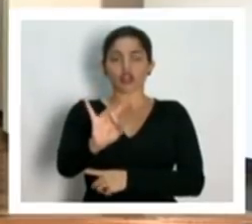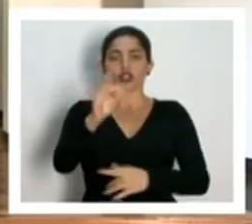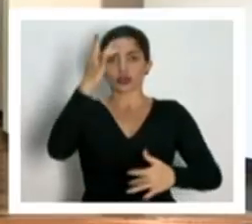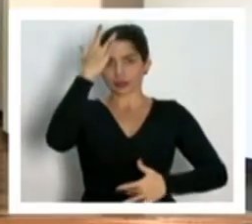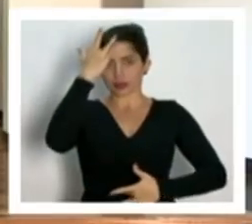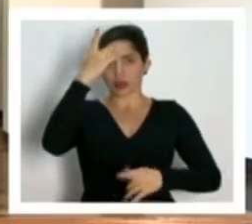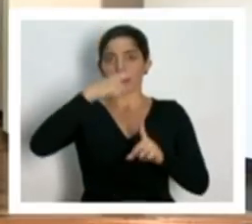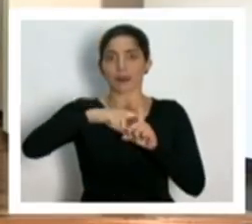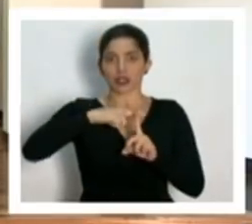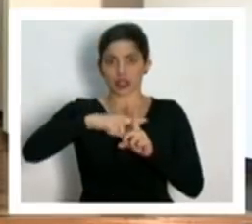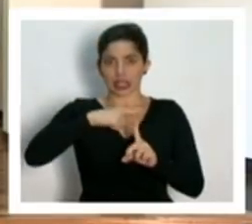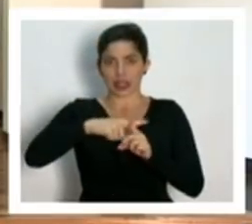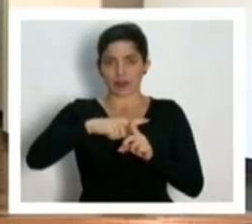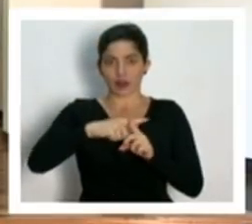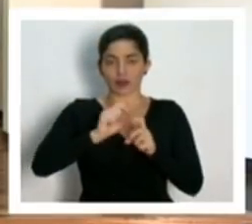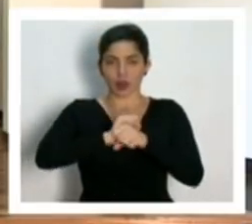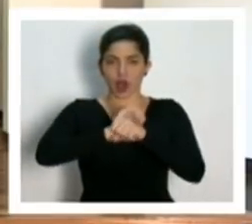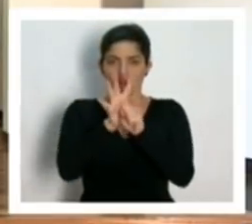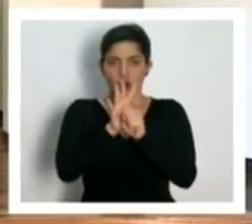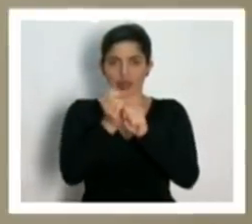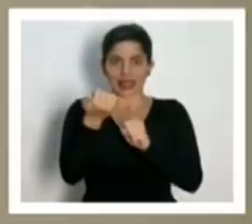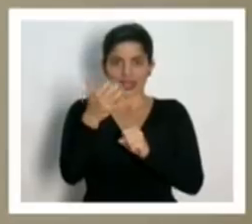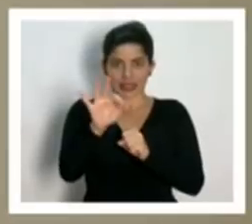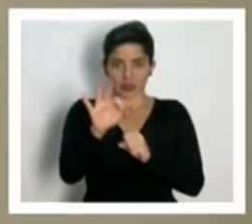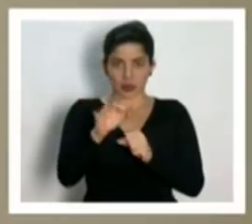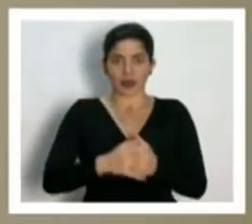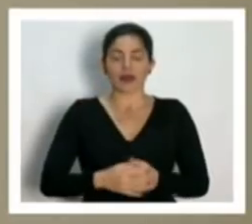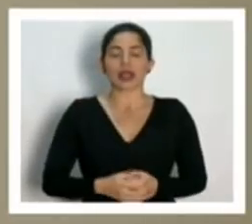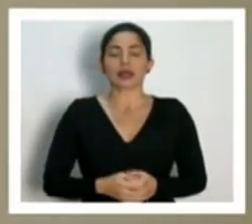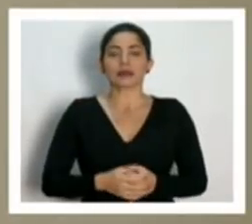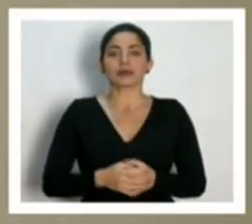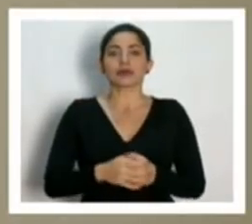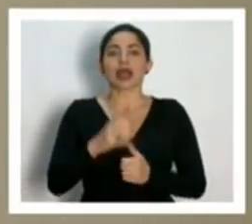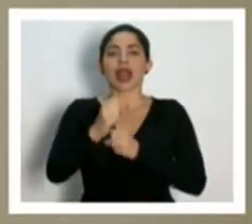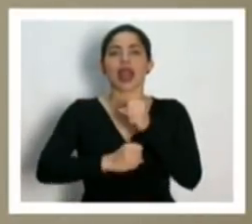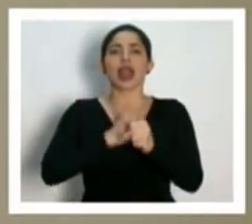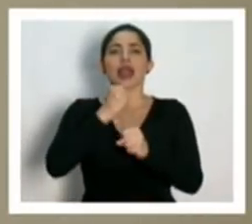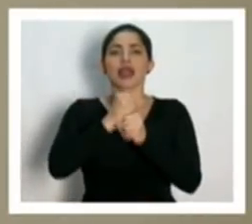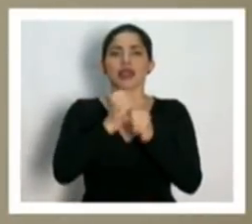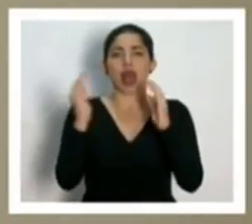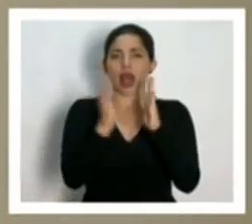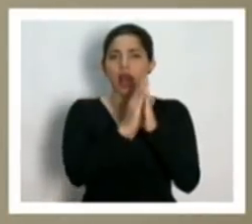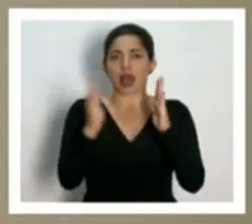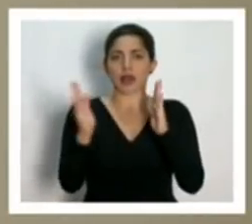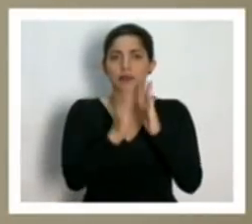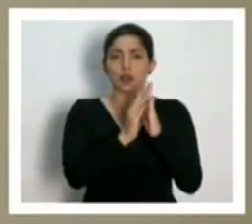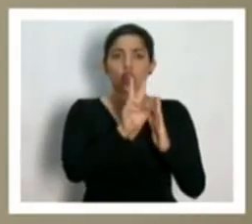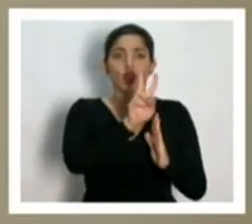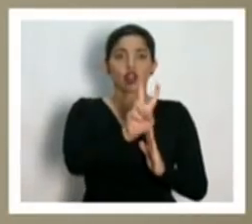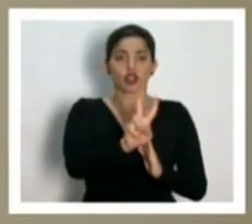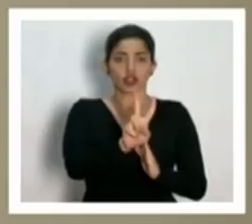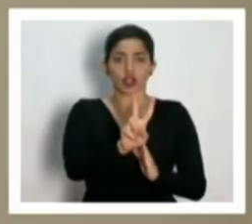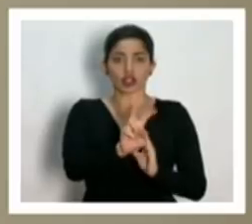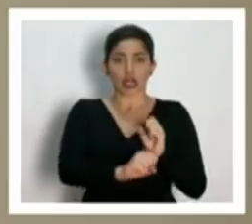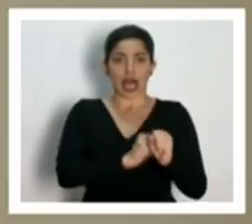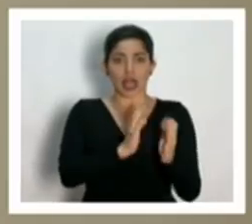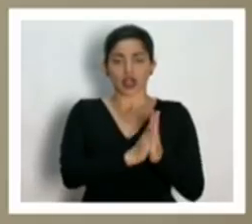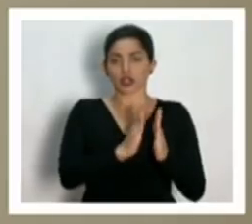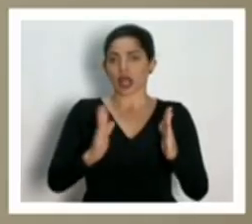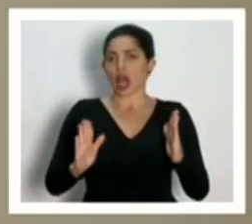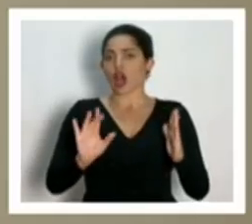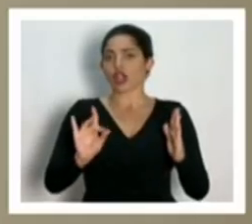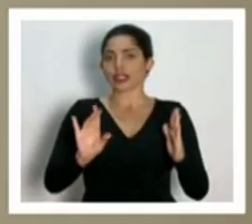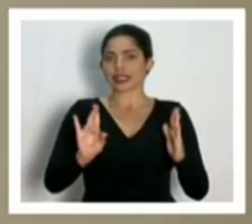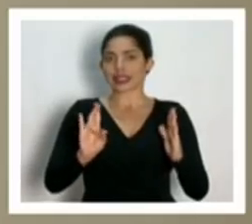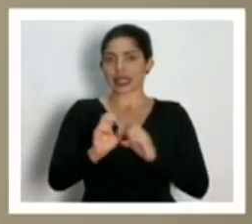positivos por COVID-19 con un rango de edad que va entre los 2 a los 87